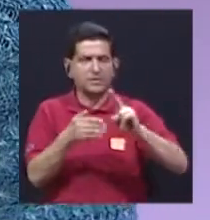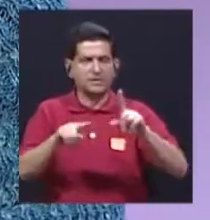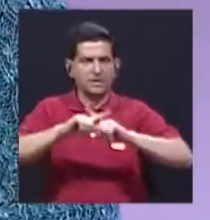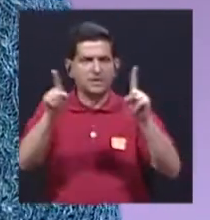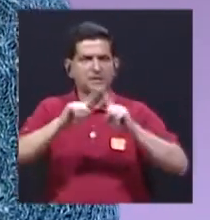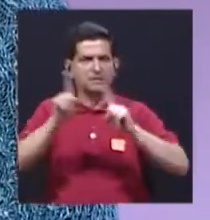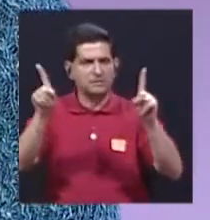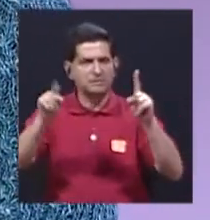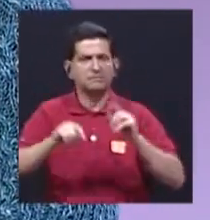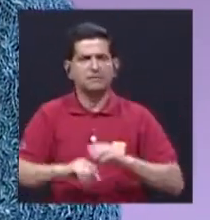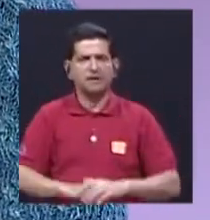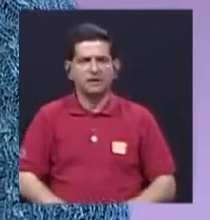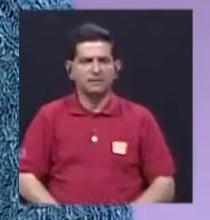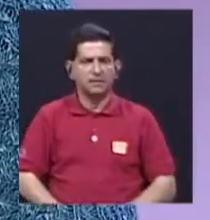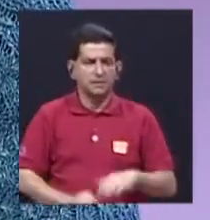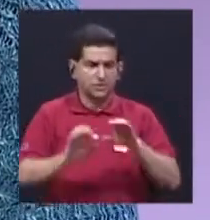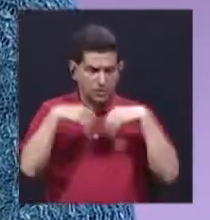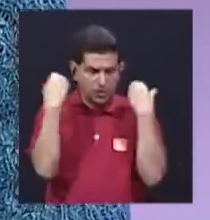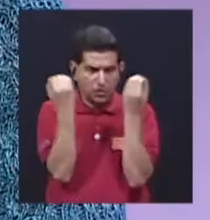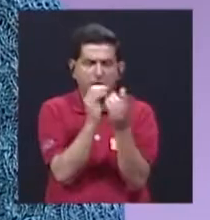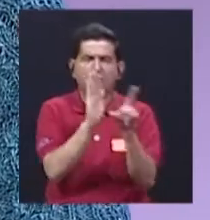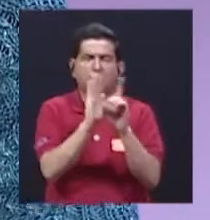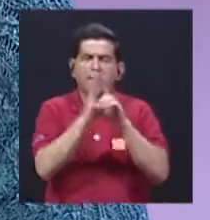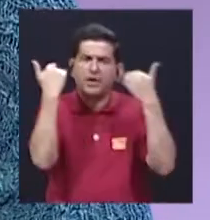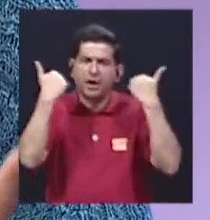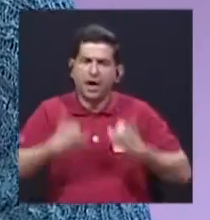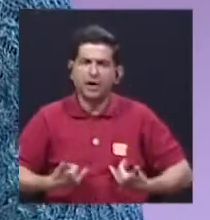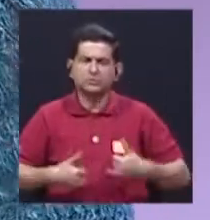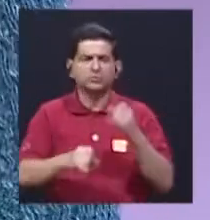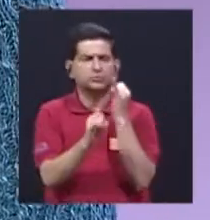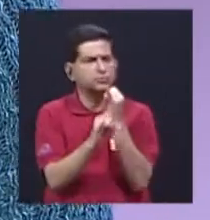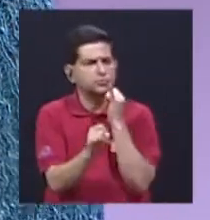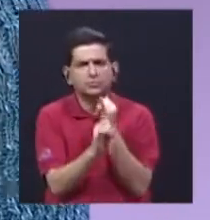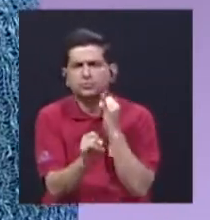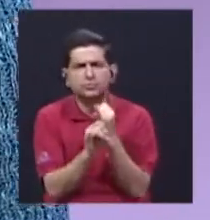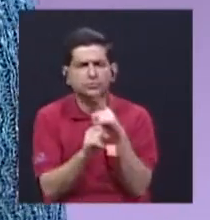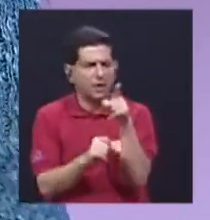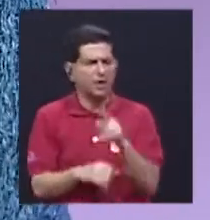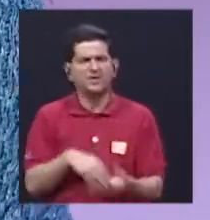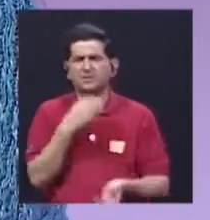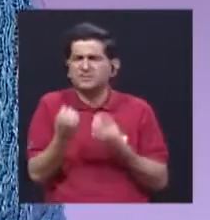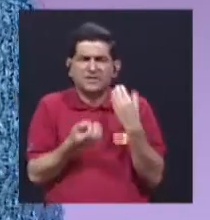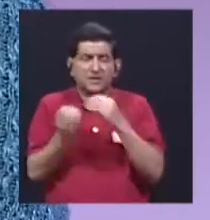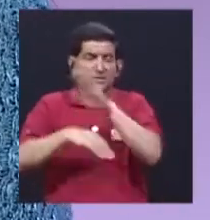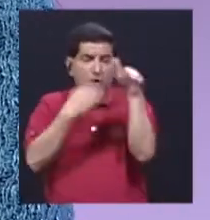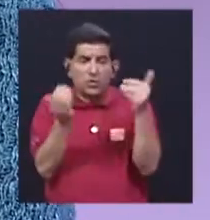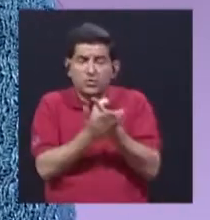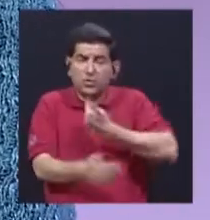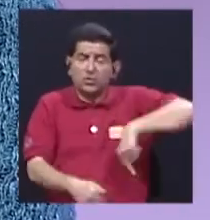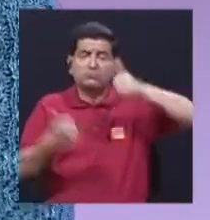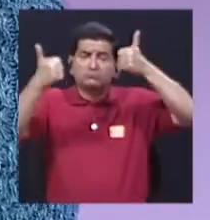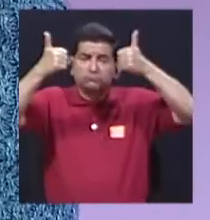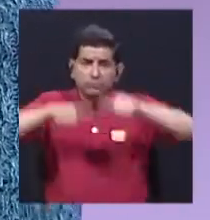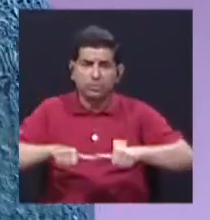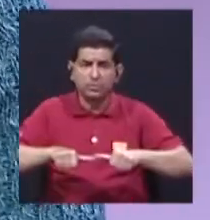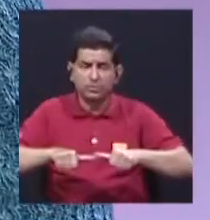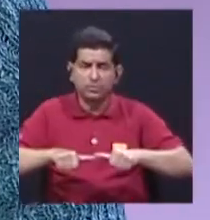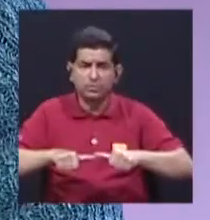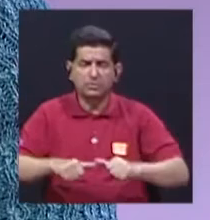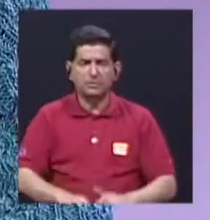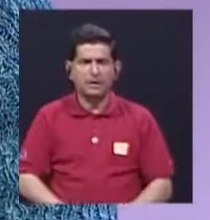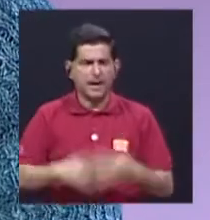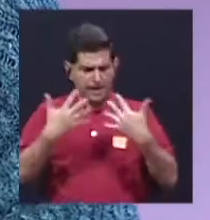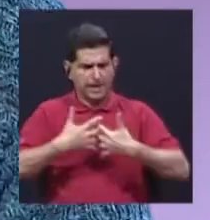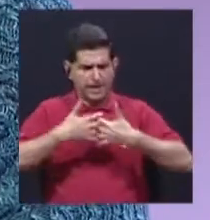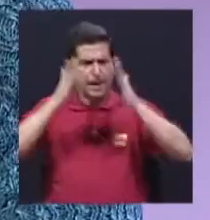diferentes organismos de derechos humanos, instituciones que hacen que todos estemos de acuerdo, incluso muchos